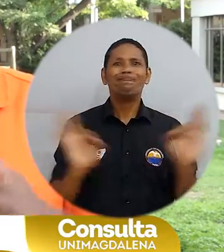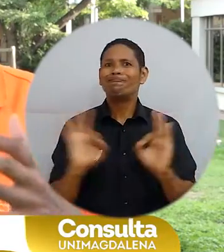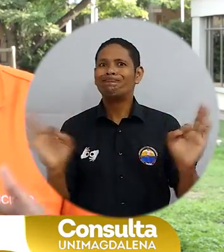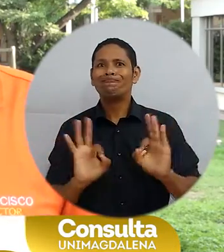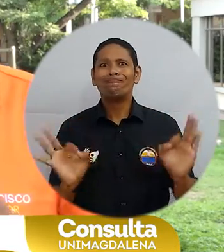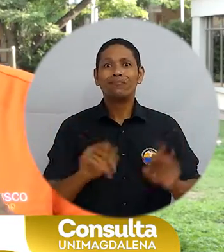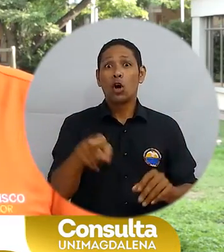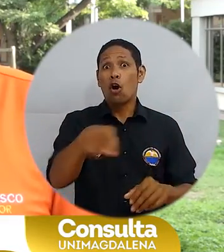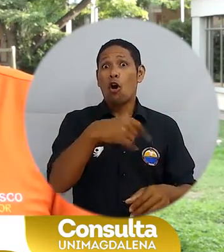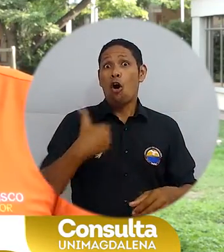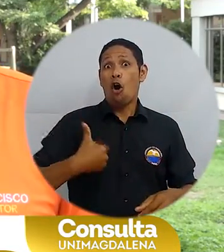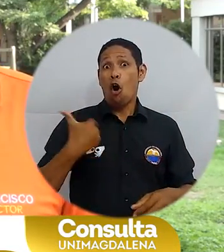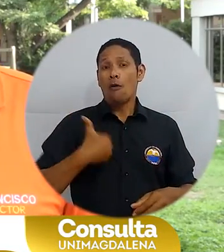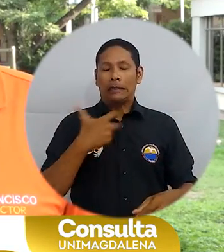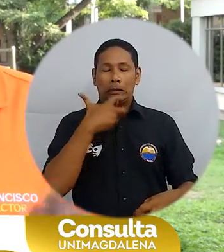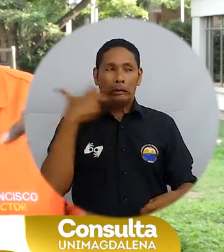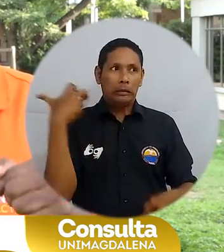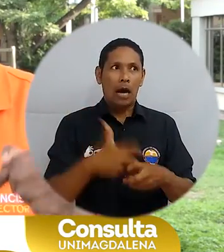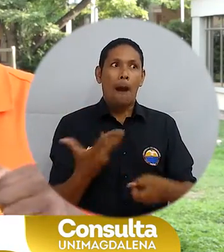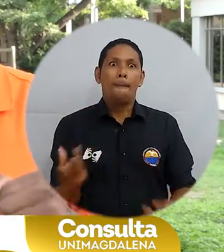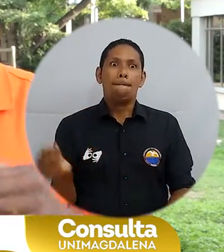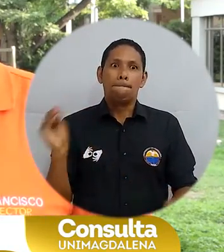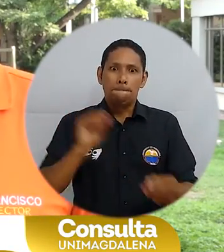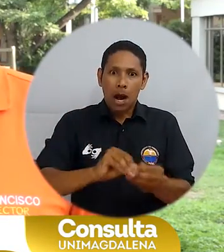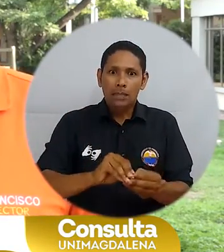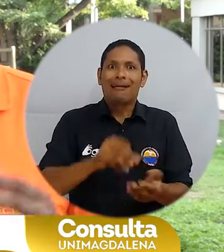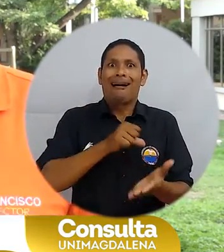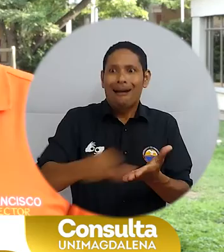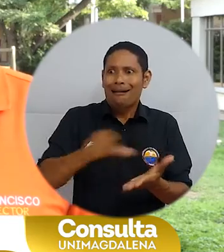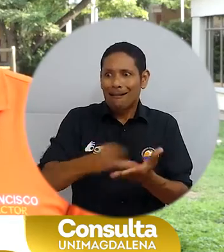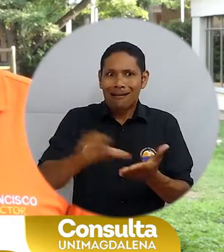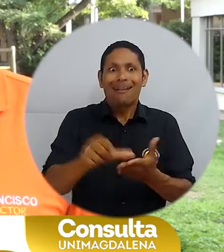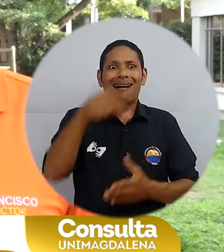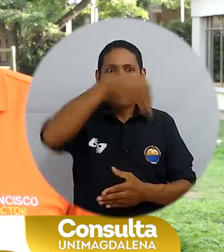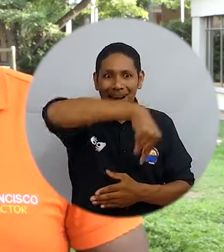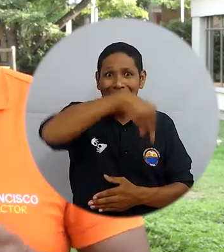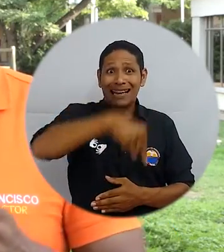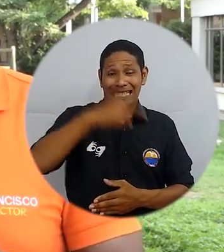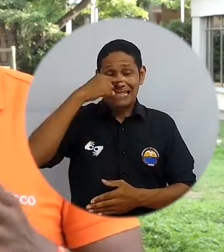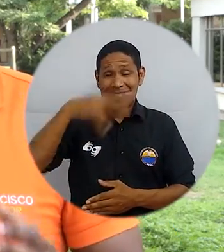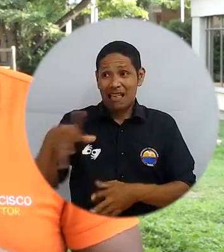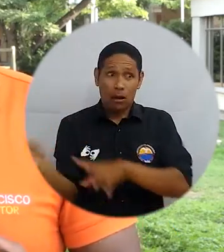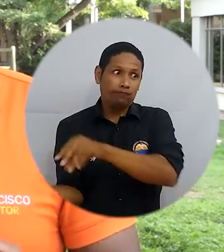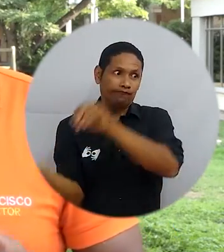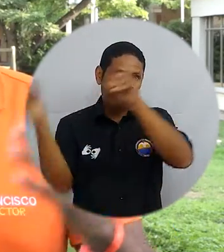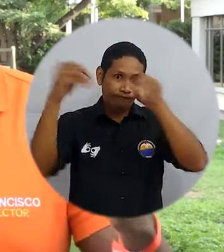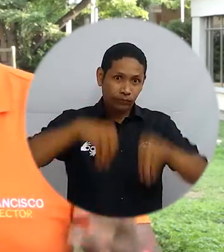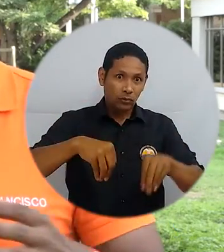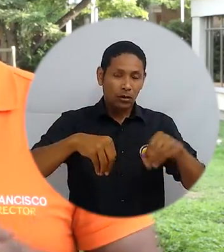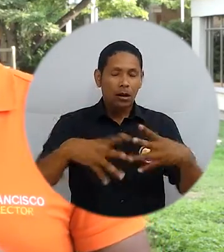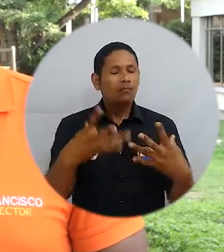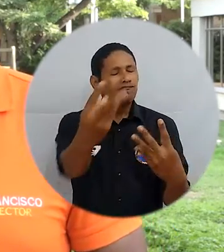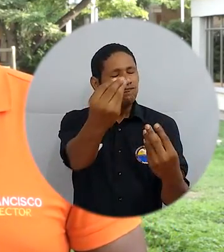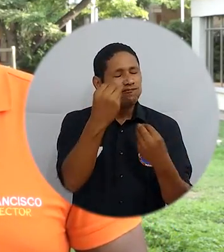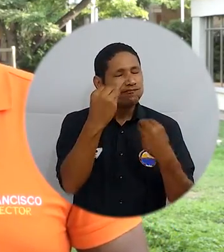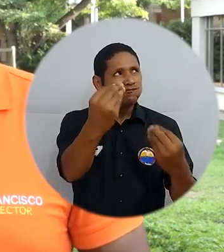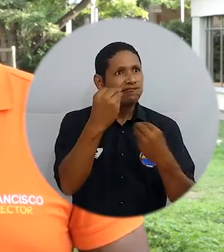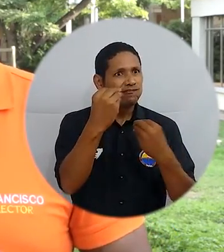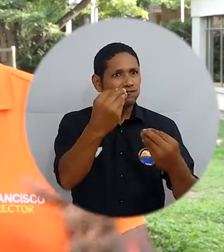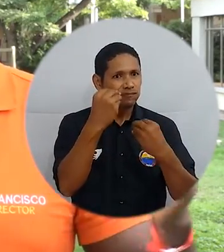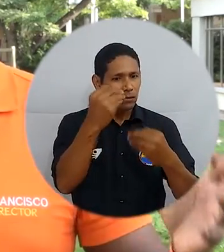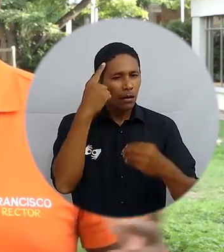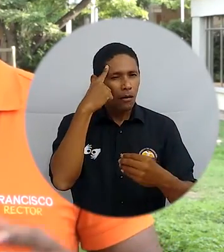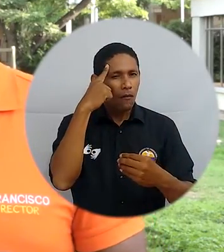que sufragar los gastos adicionales de estar aquí, en esta ciudad, para formarse y cumplir su sueño